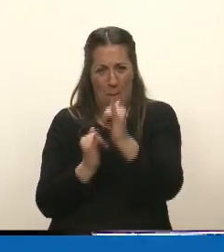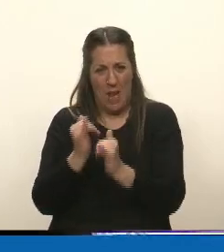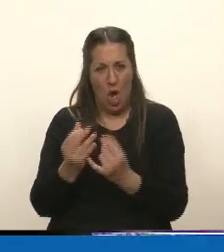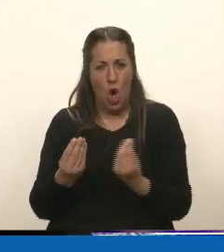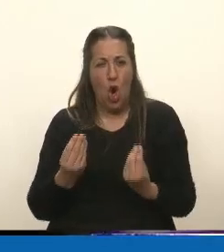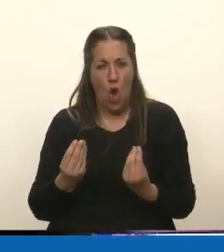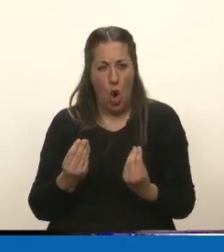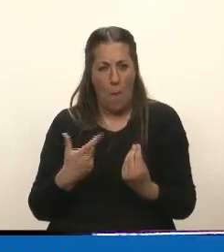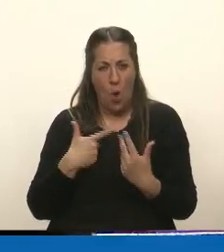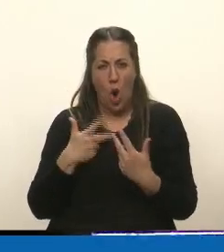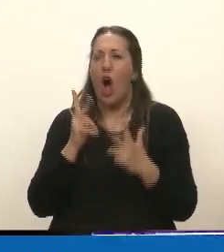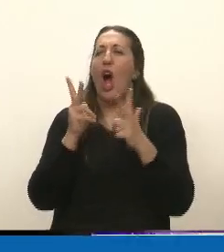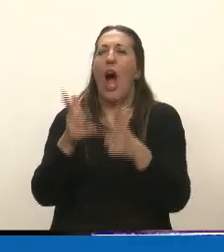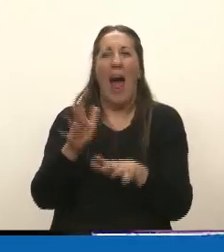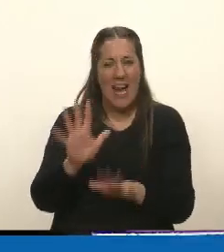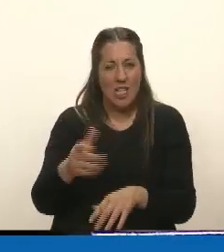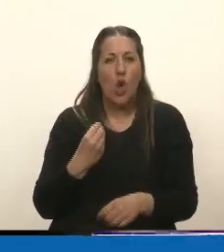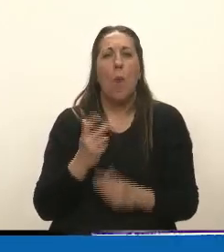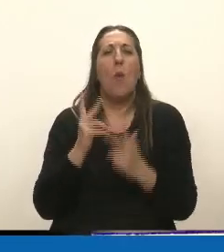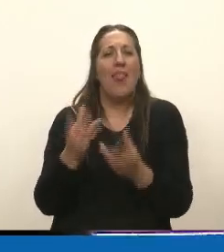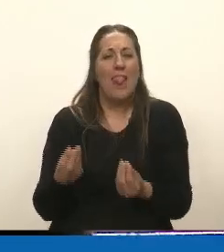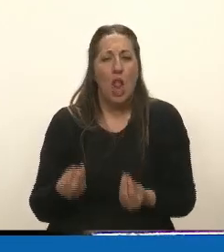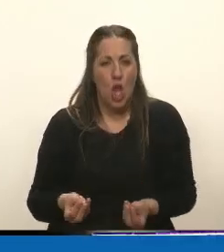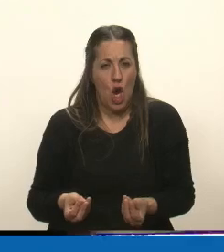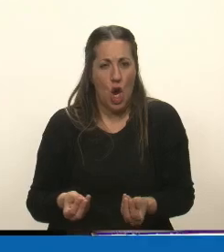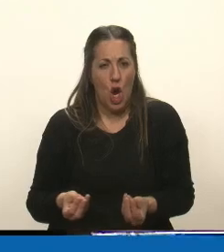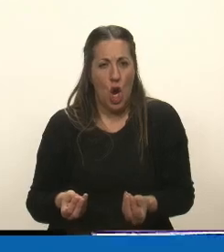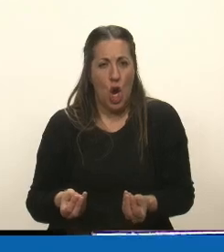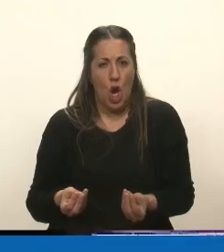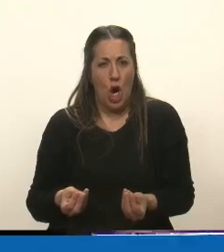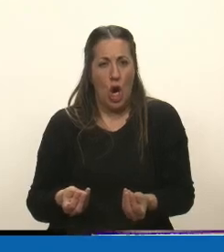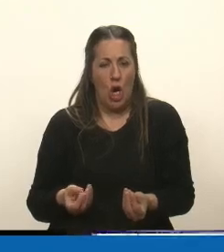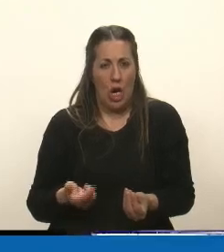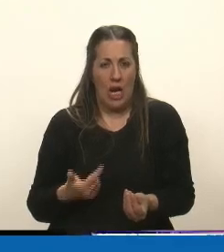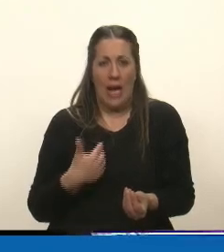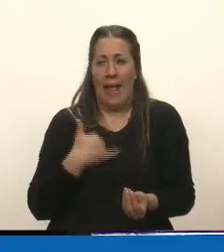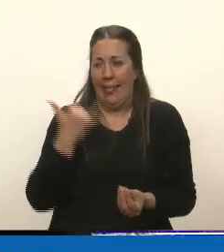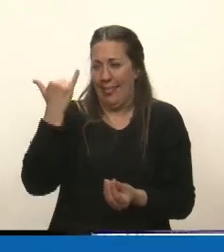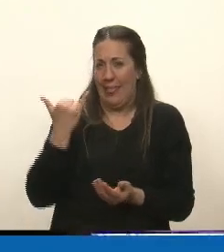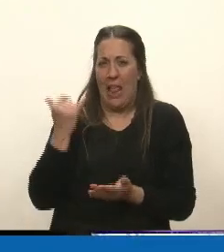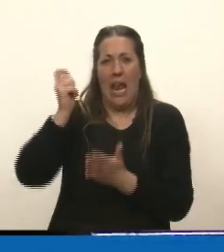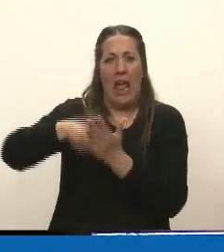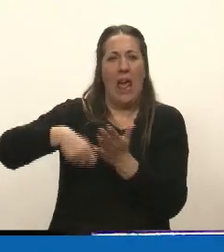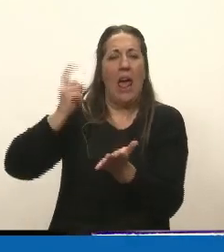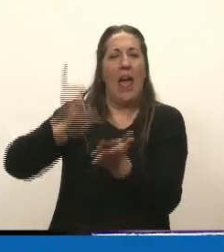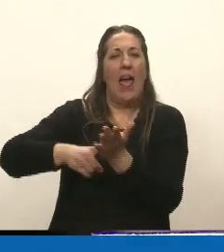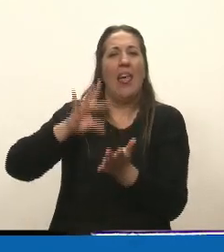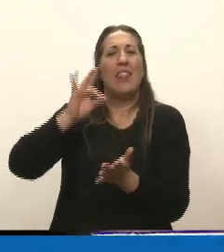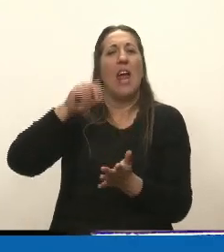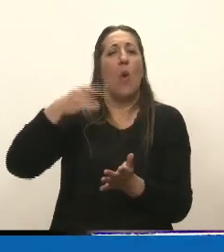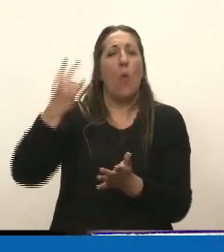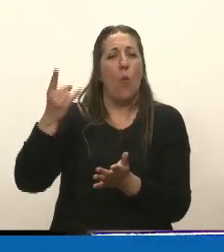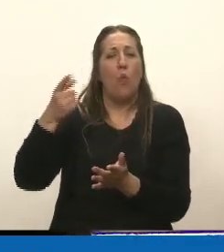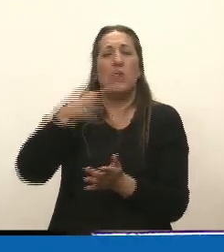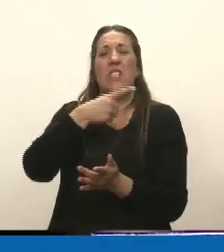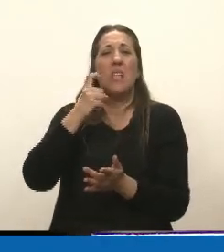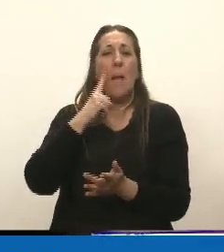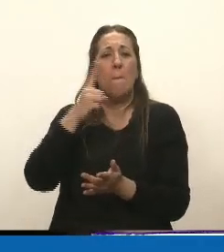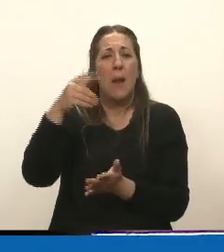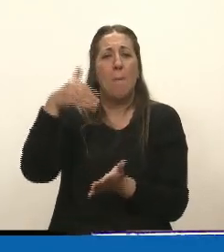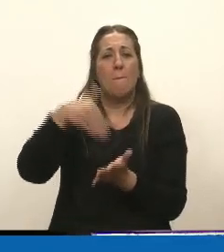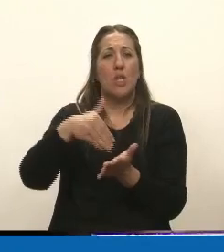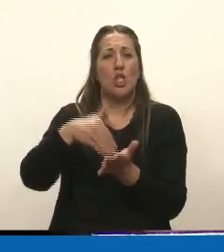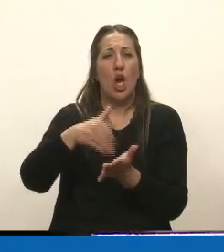explico? Y sobre todo, ¿cómo se lo explico cuando tengo un DNU con 100 mil millones de pesos o 100 millones de dólares,